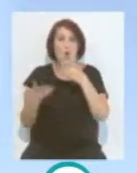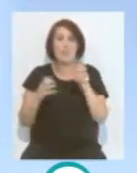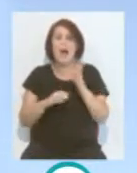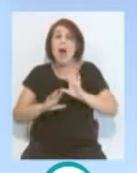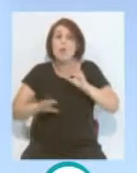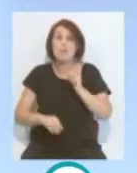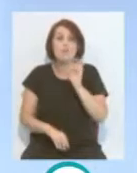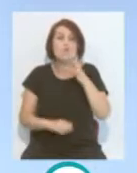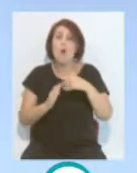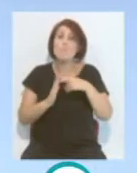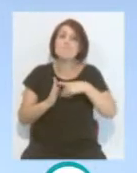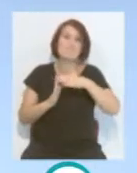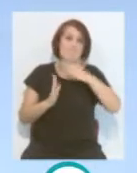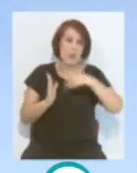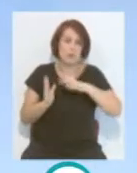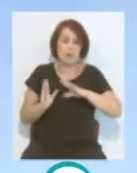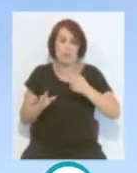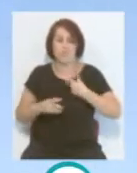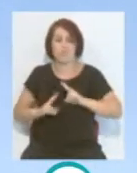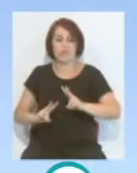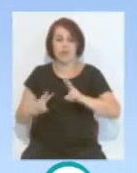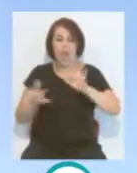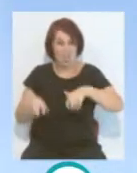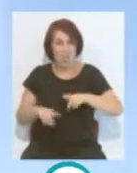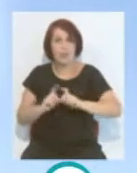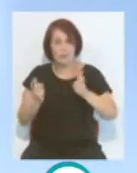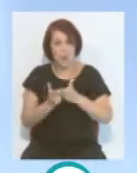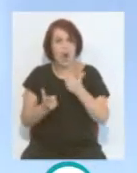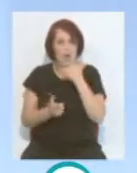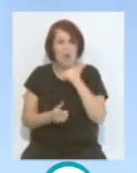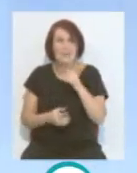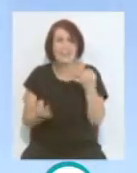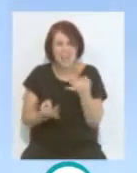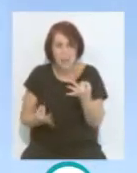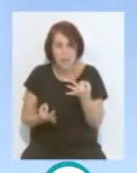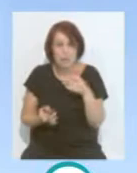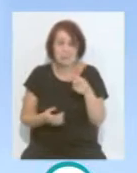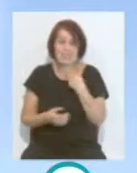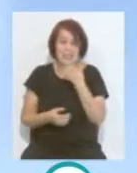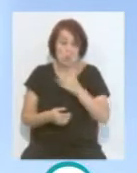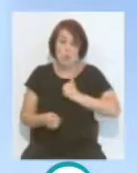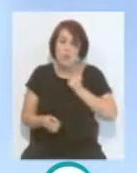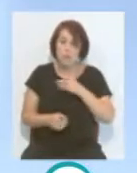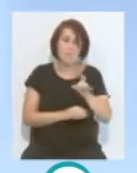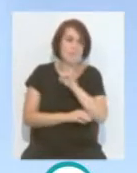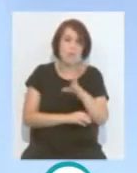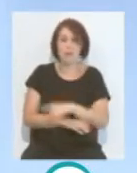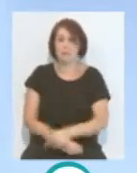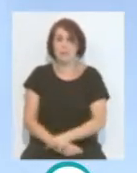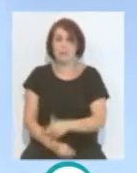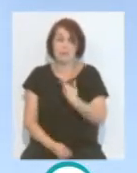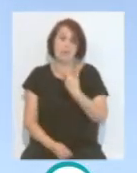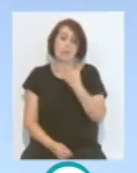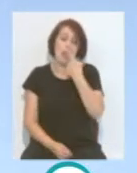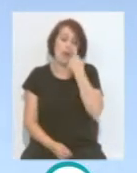con un gol por abajo, no pasa nada. Pero llegando vivos, el Cádiz es un equipo que si algo tiene, es que si consigue una ocasión, te la hace. Y creo que es algo que se